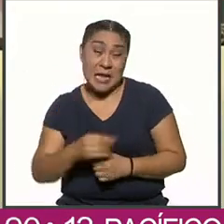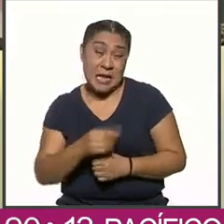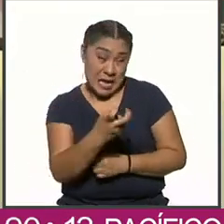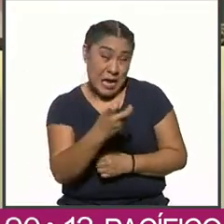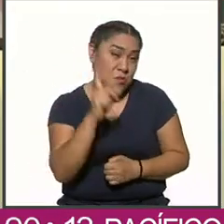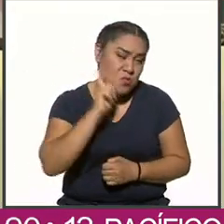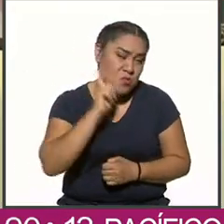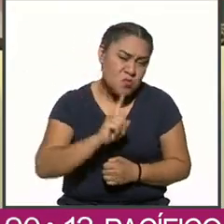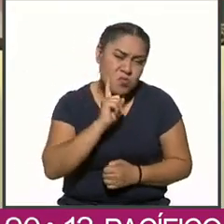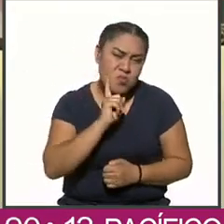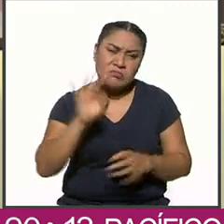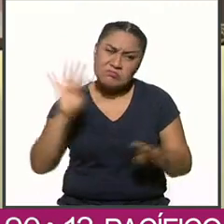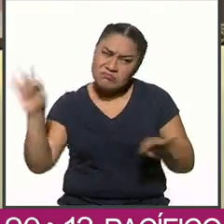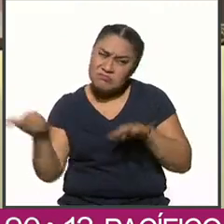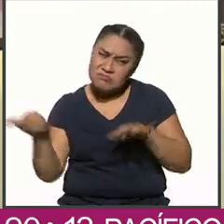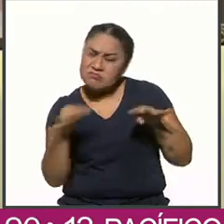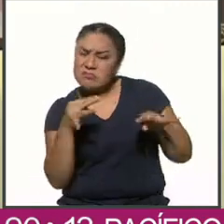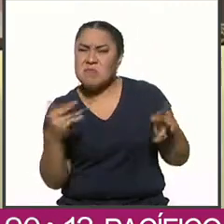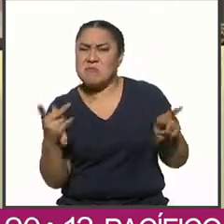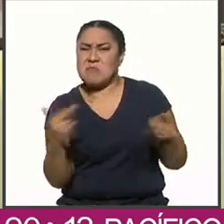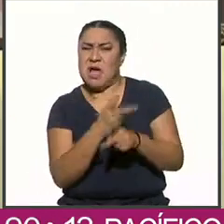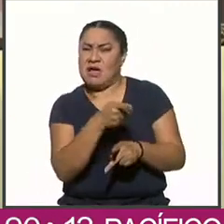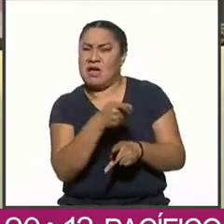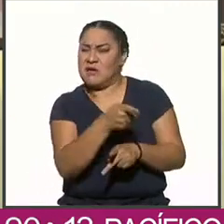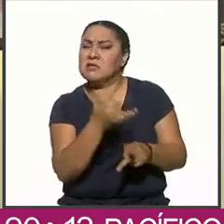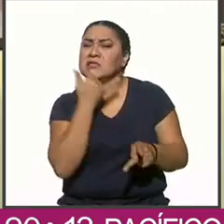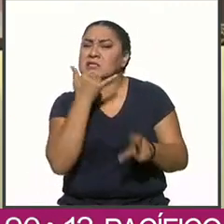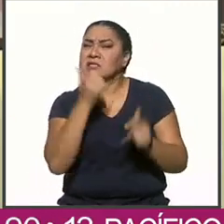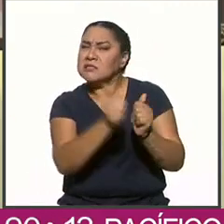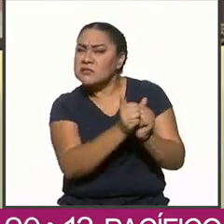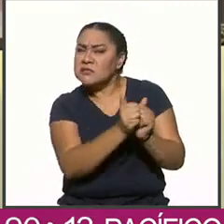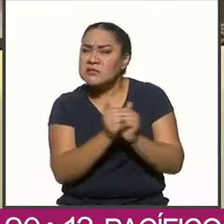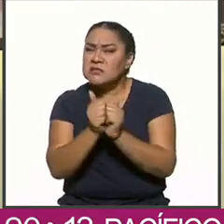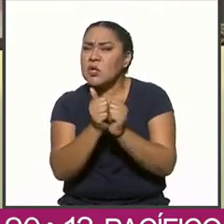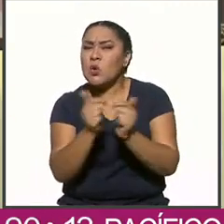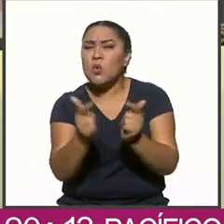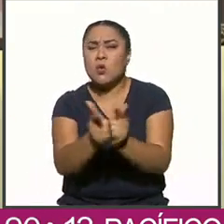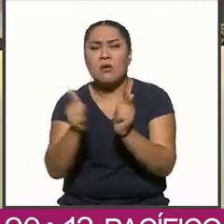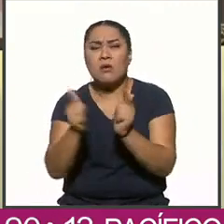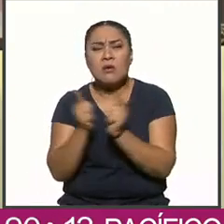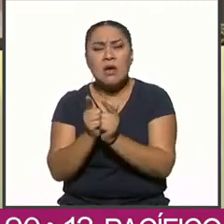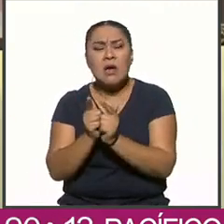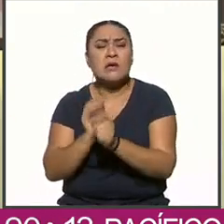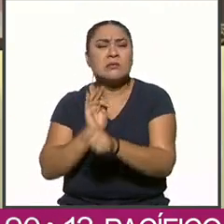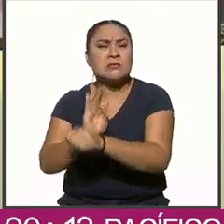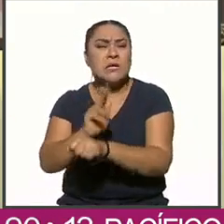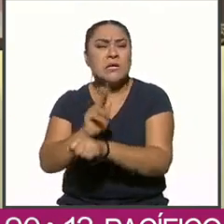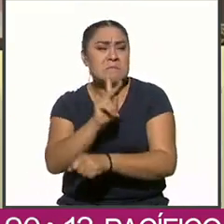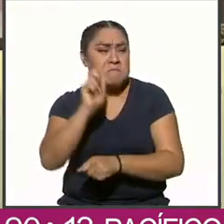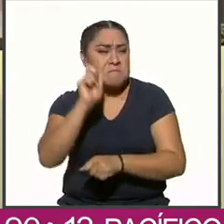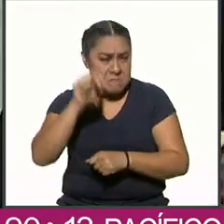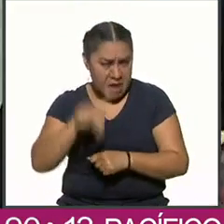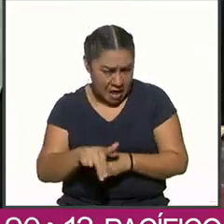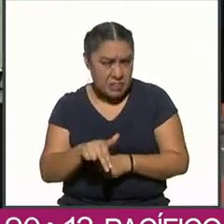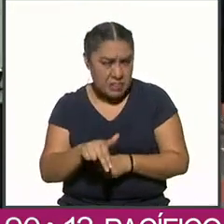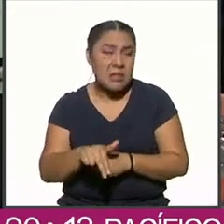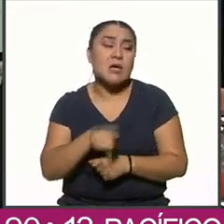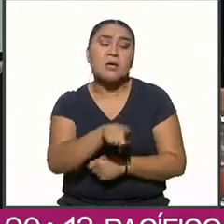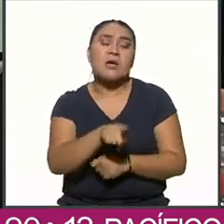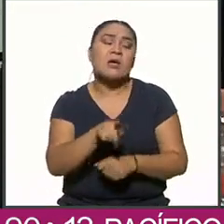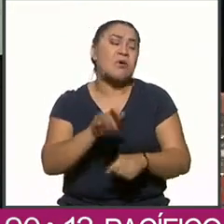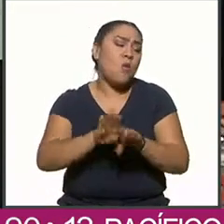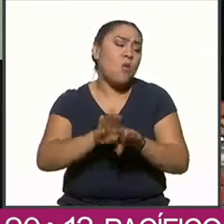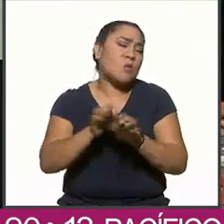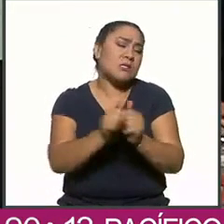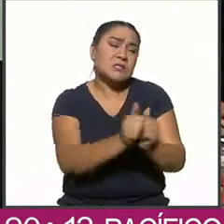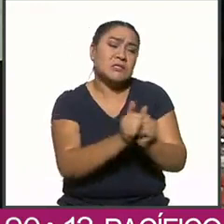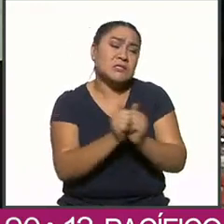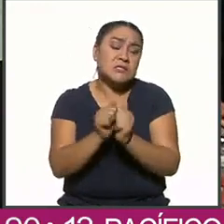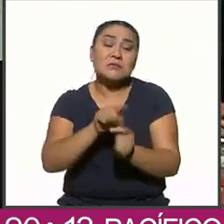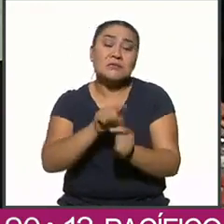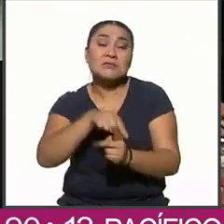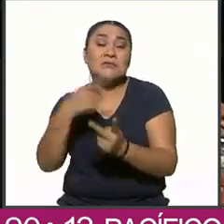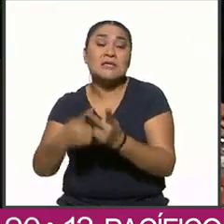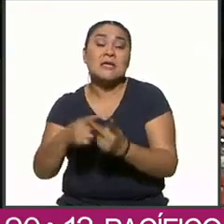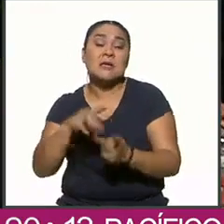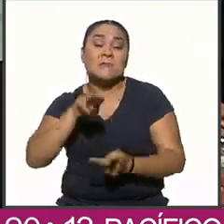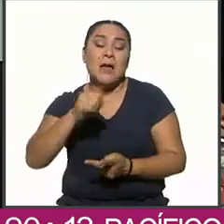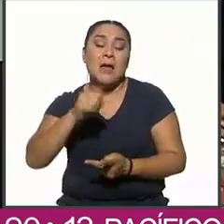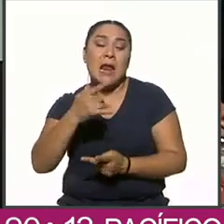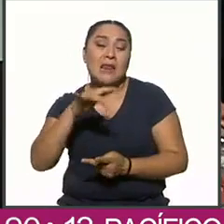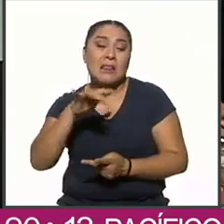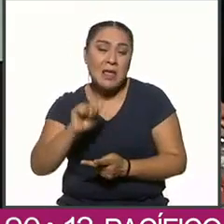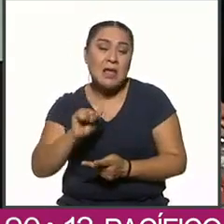criticada por su estrecha relación con el Partido Acción Nacional, al ser íntima amiga de Margarita Zavala,